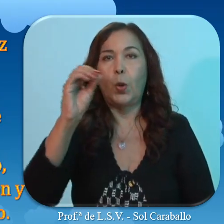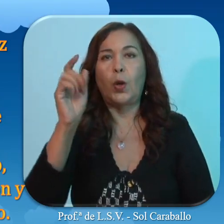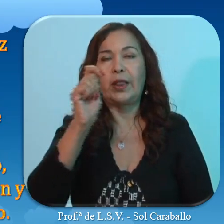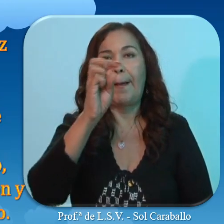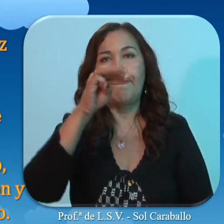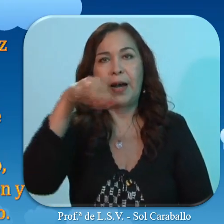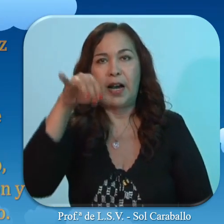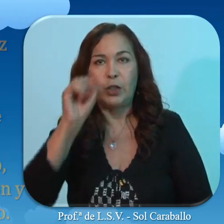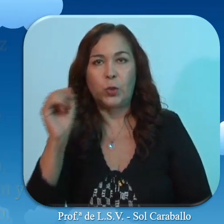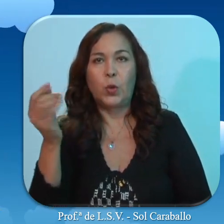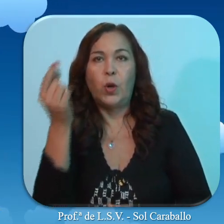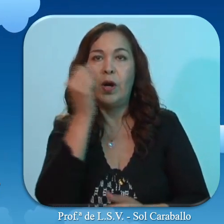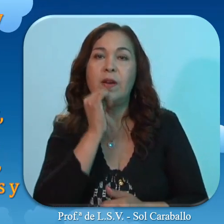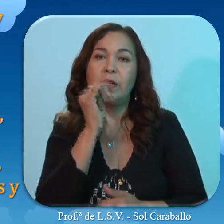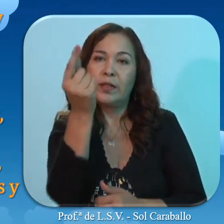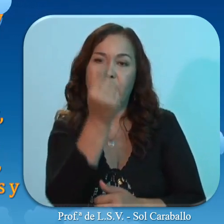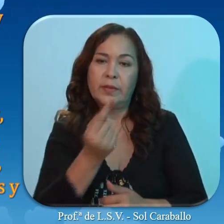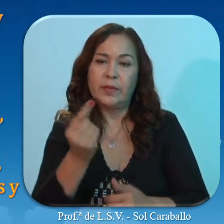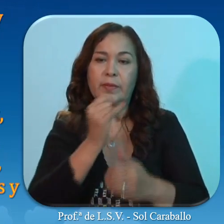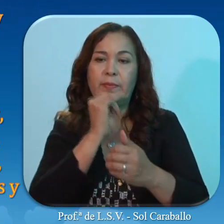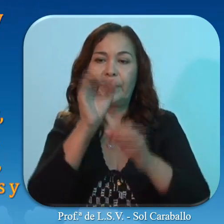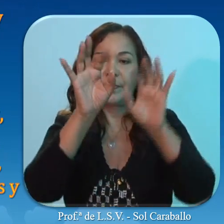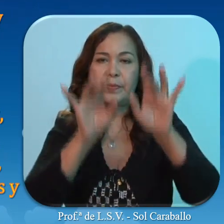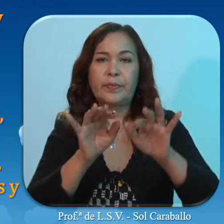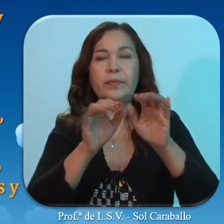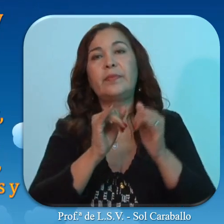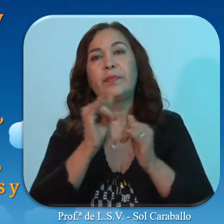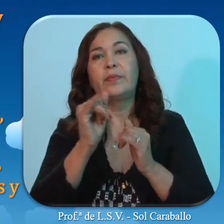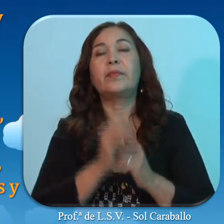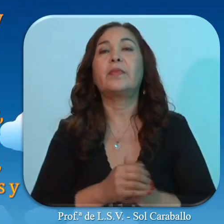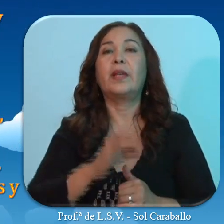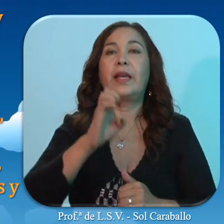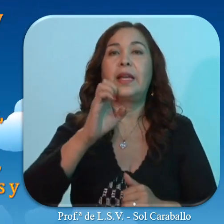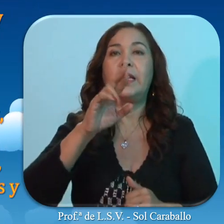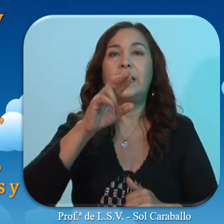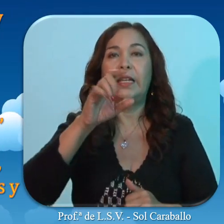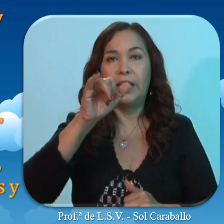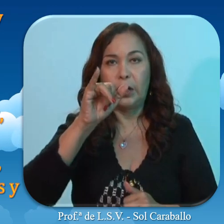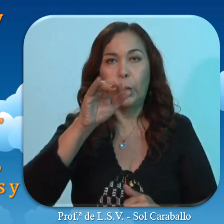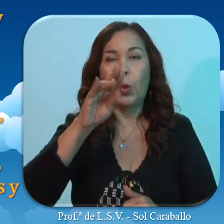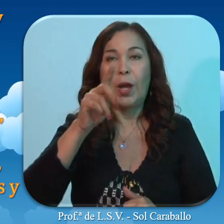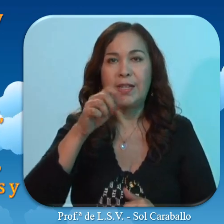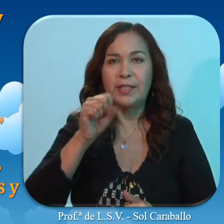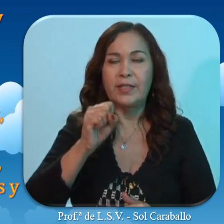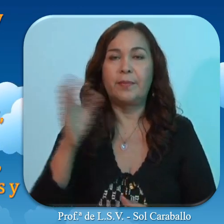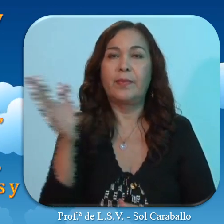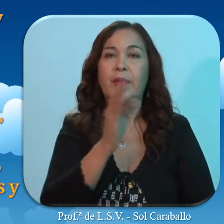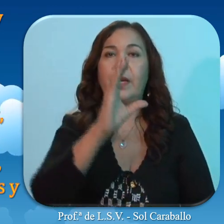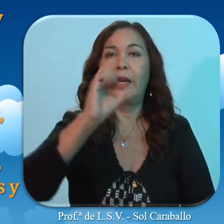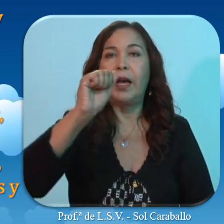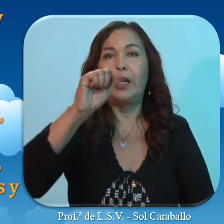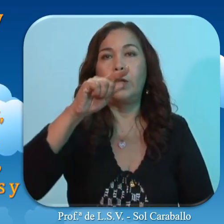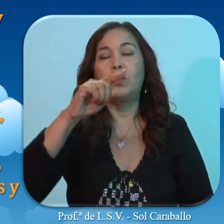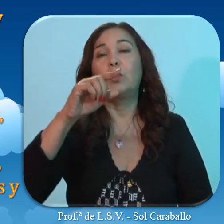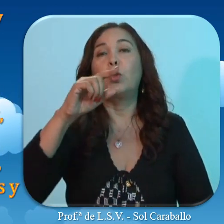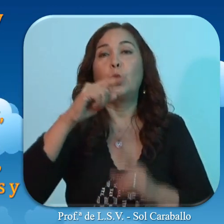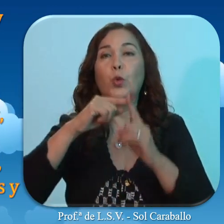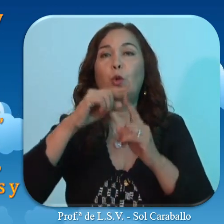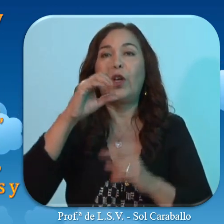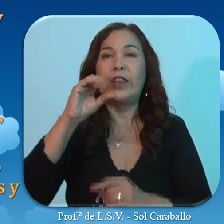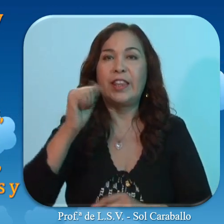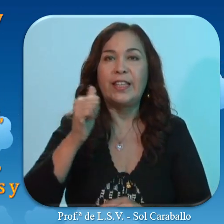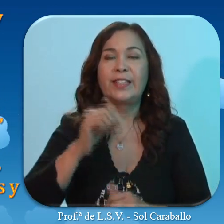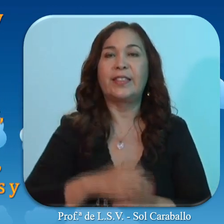Tamayo. En la ilustración y diagramación, Edi Rojas Aranguren, Carlos Cruz Díez,